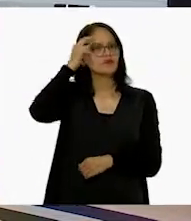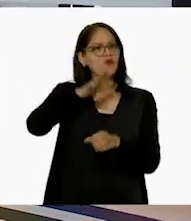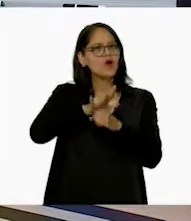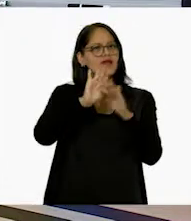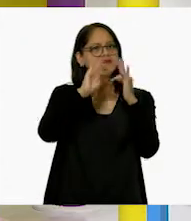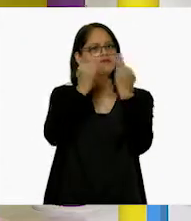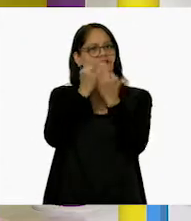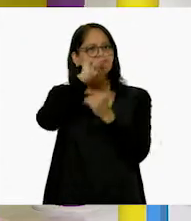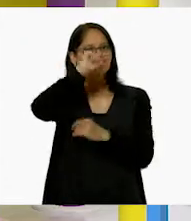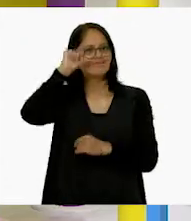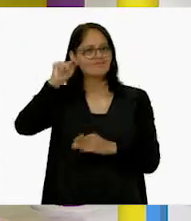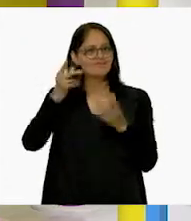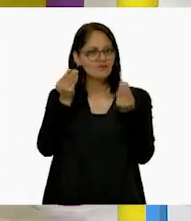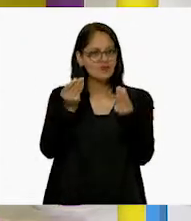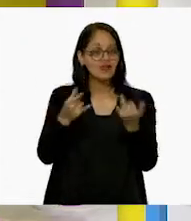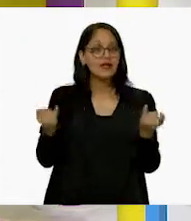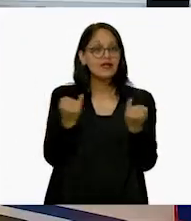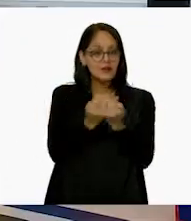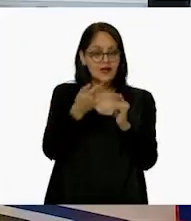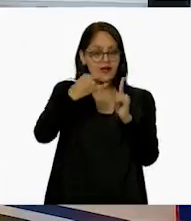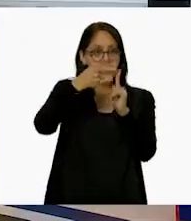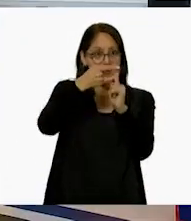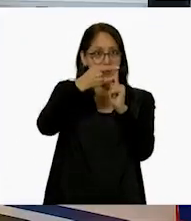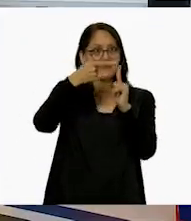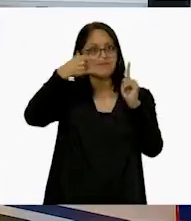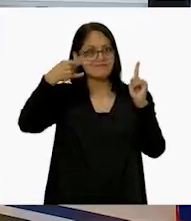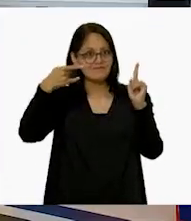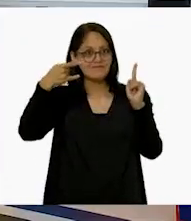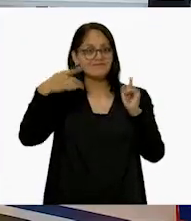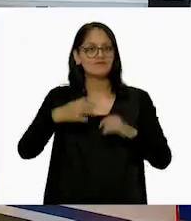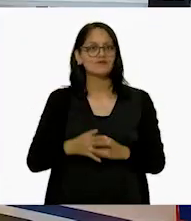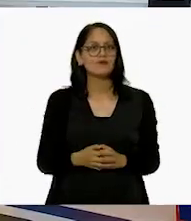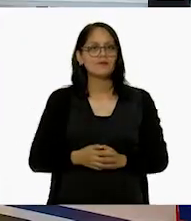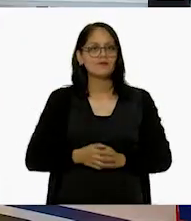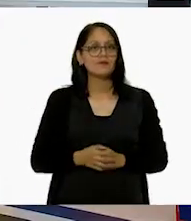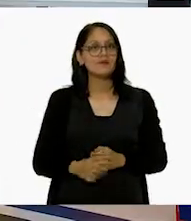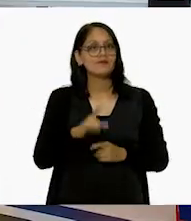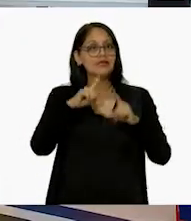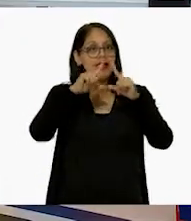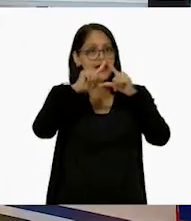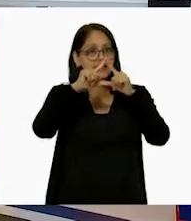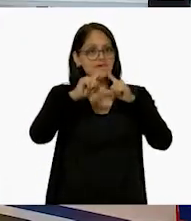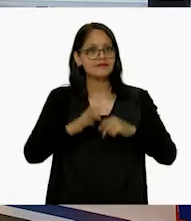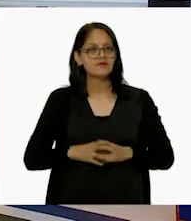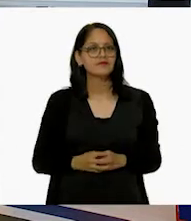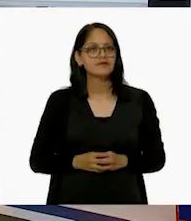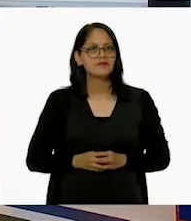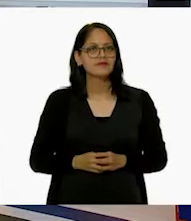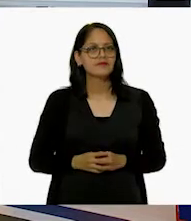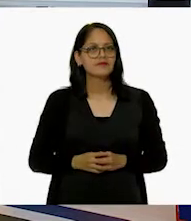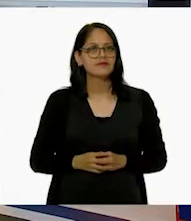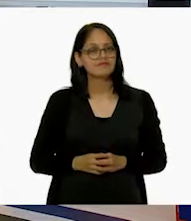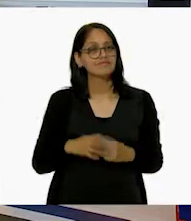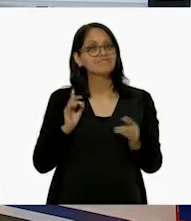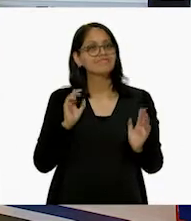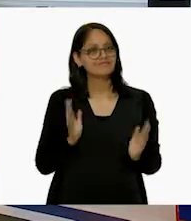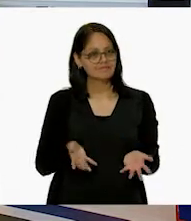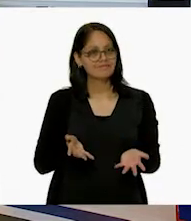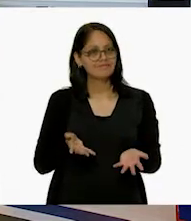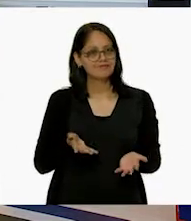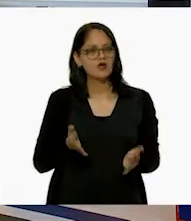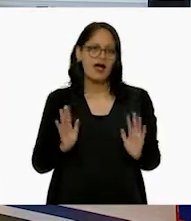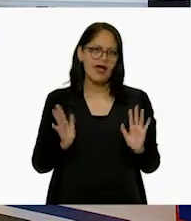¿verdad, Pepe? Cierto. Recordamos el cuadrado, el rectángulo, el triángulo. El triángulo. Y ya